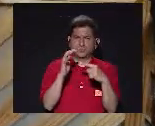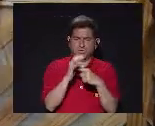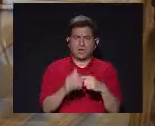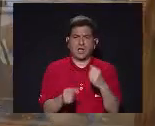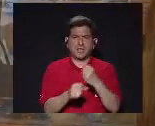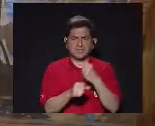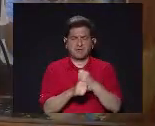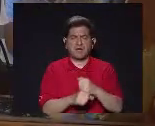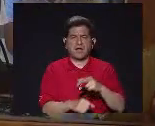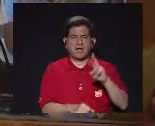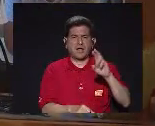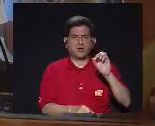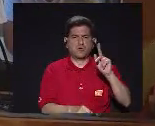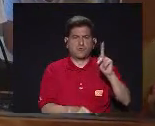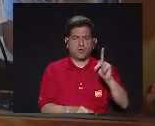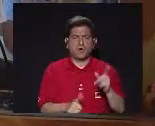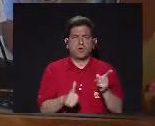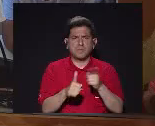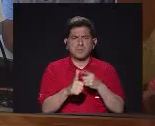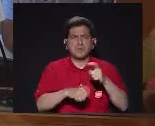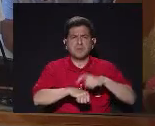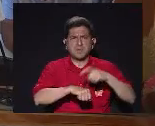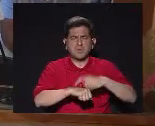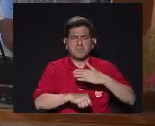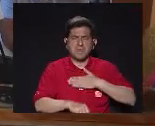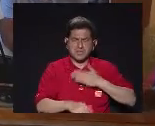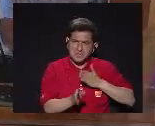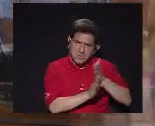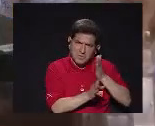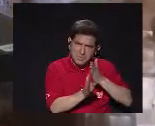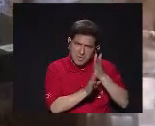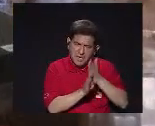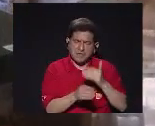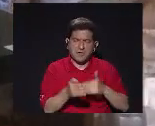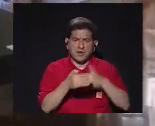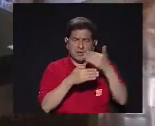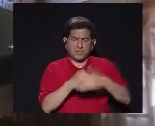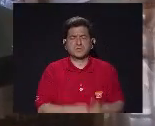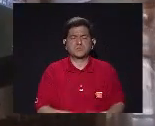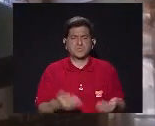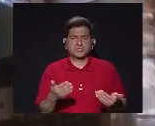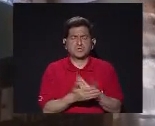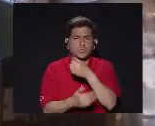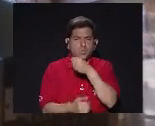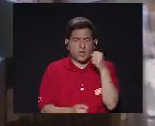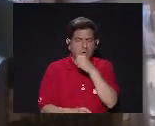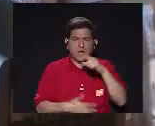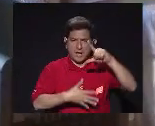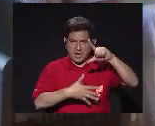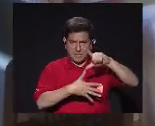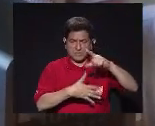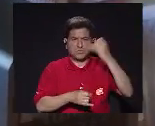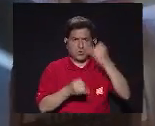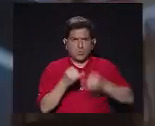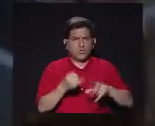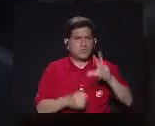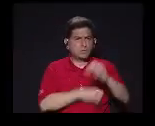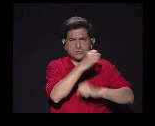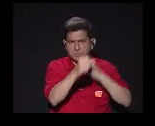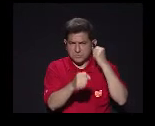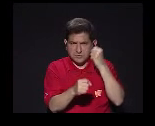Trabajé un poco en rock Al puro inicio De mi carrera Después con nueva canción Latinoamericana Y en los últimos